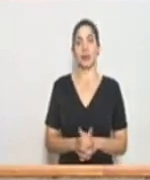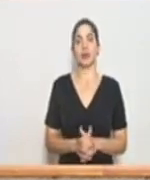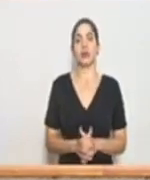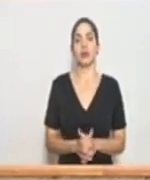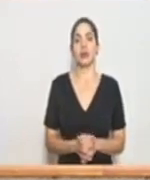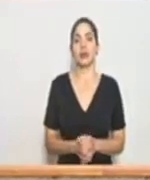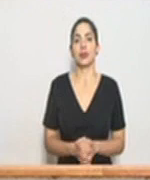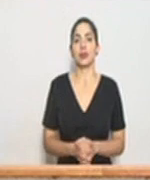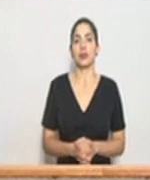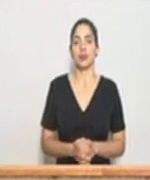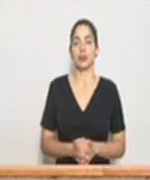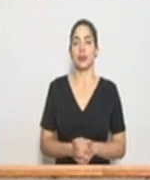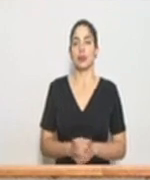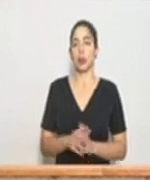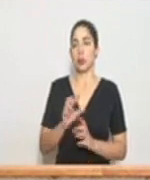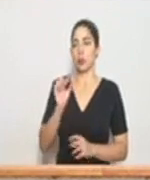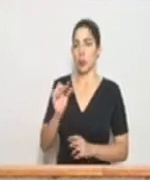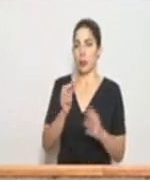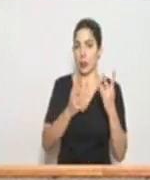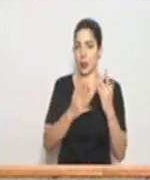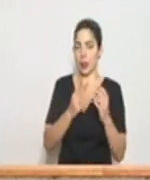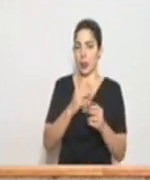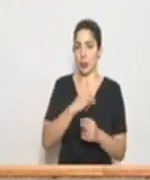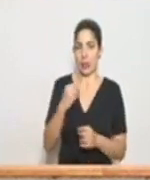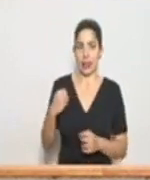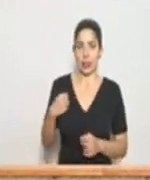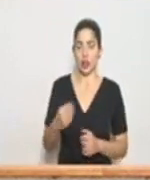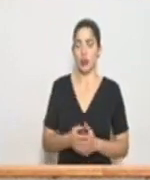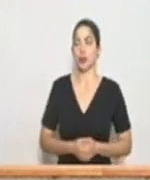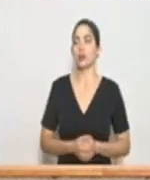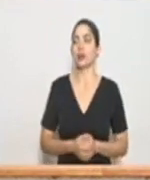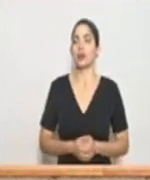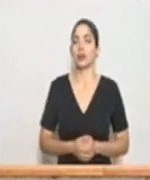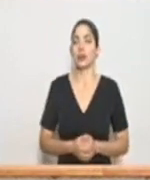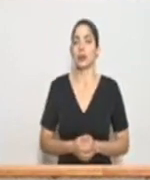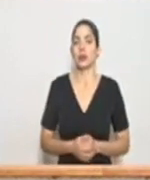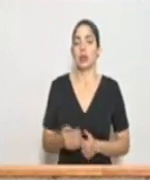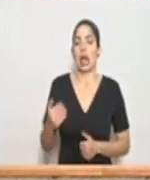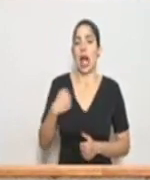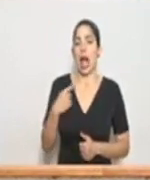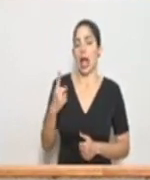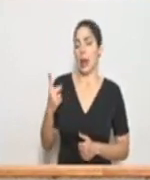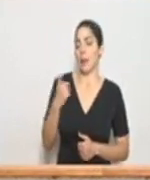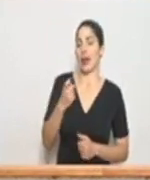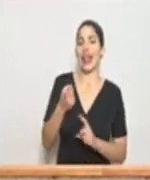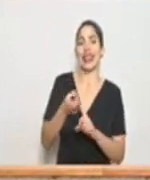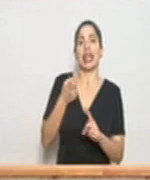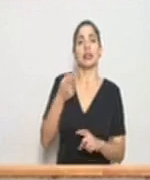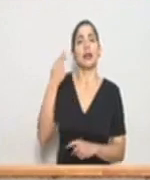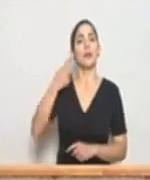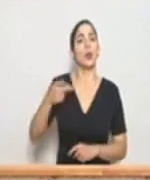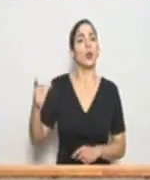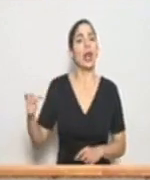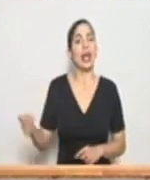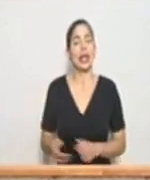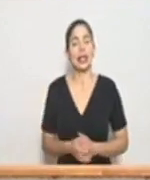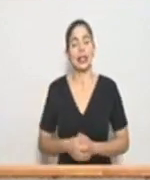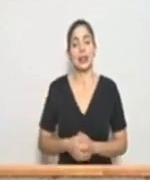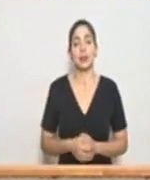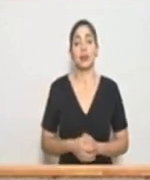también segundito señor ministro tenemos una que nos llega desde Punta Arenas